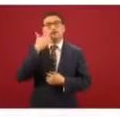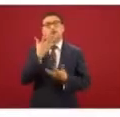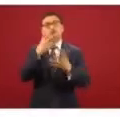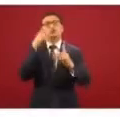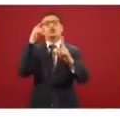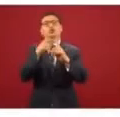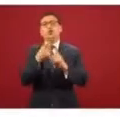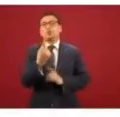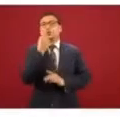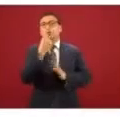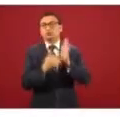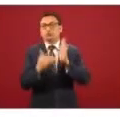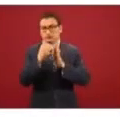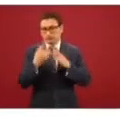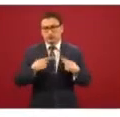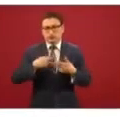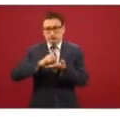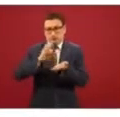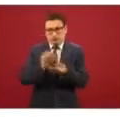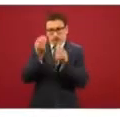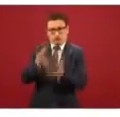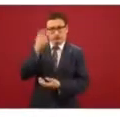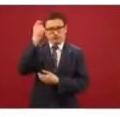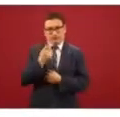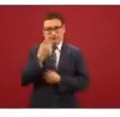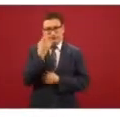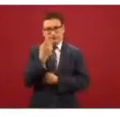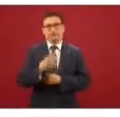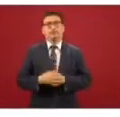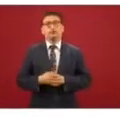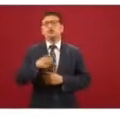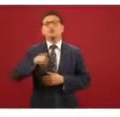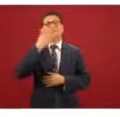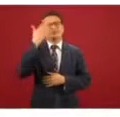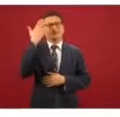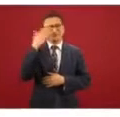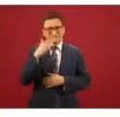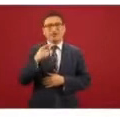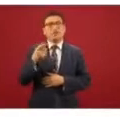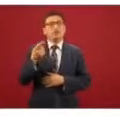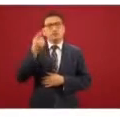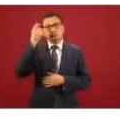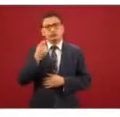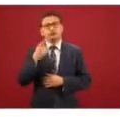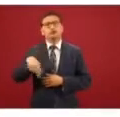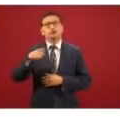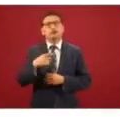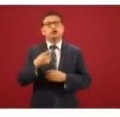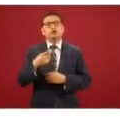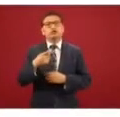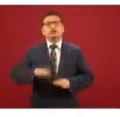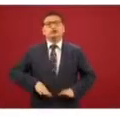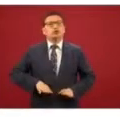de personas con discapacidad con su pensión, que como ustedes saben la pensión tiene la característica que será